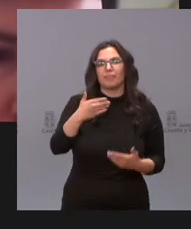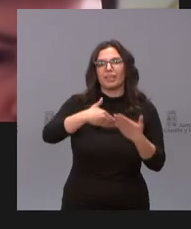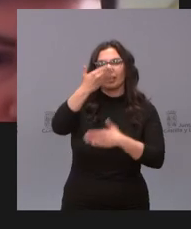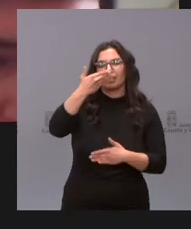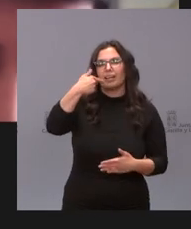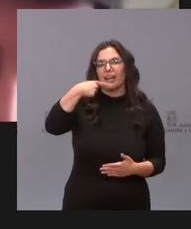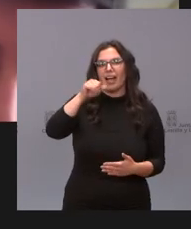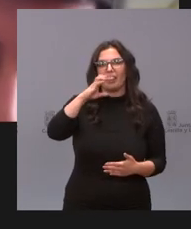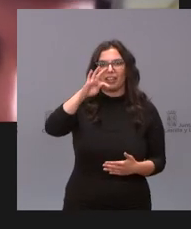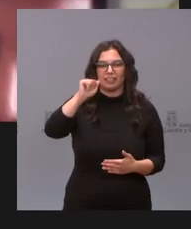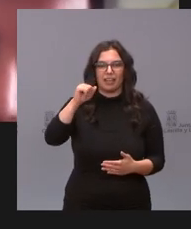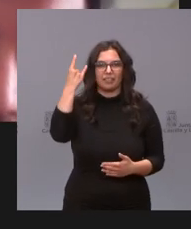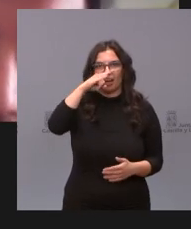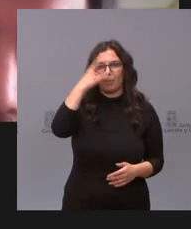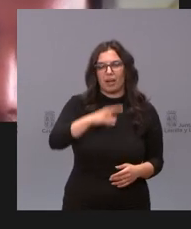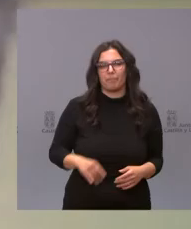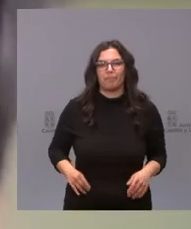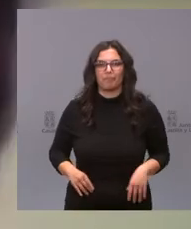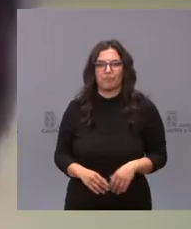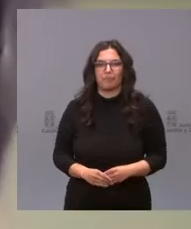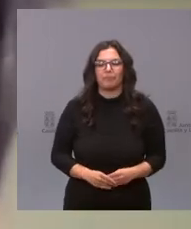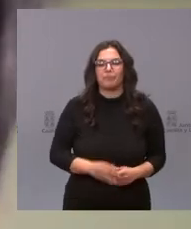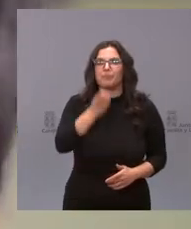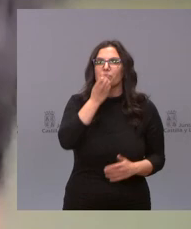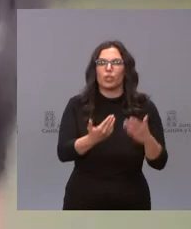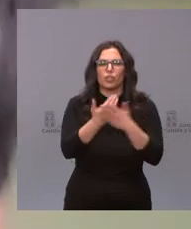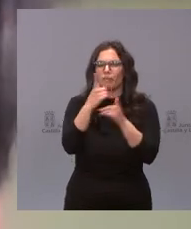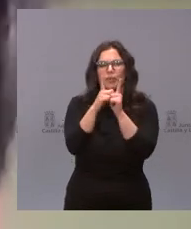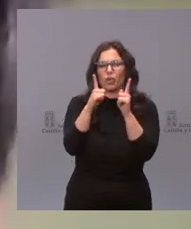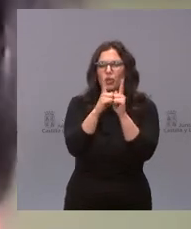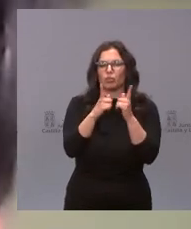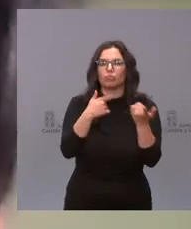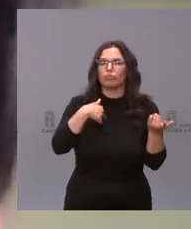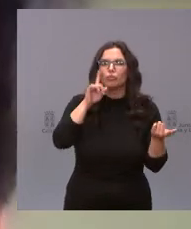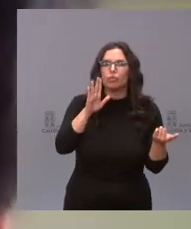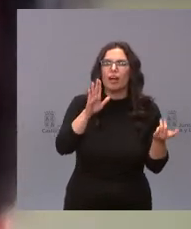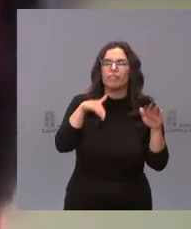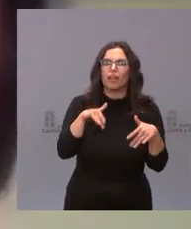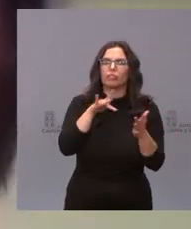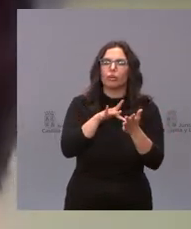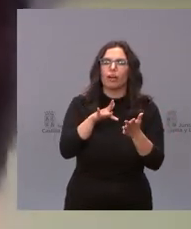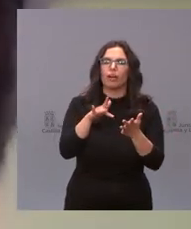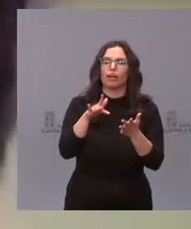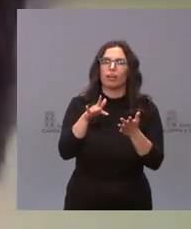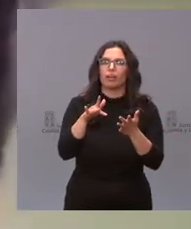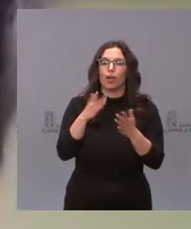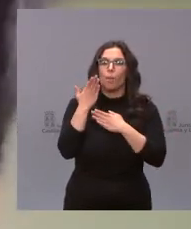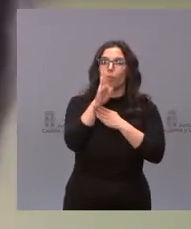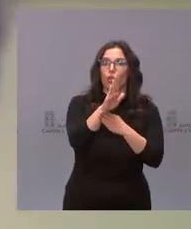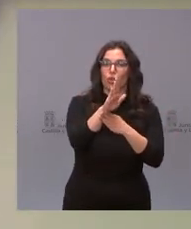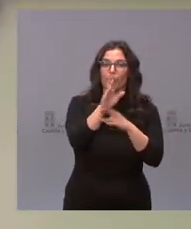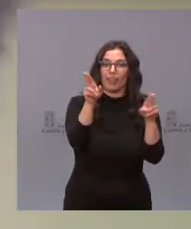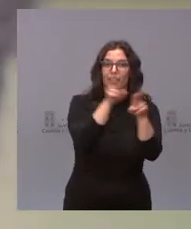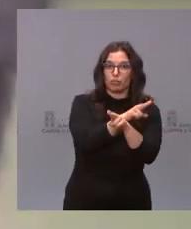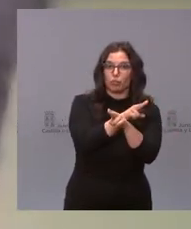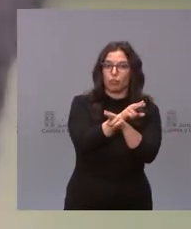de Salamanca Ángel adelante Buenos días muy breve no sé si se produjo algún contacto antes de la moción de censura